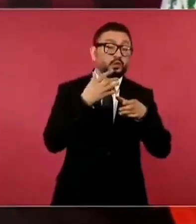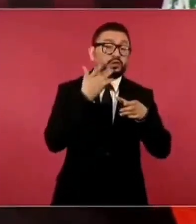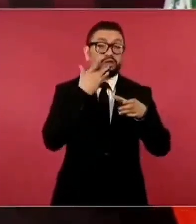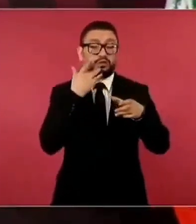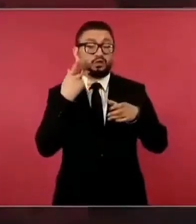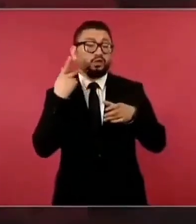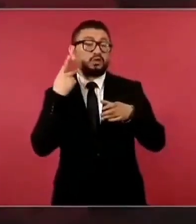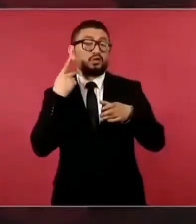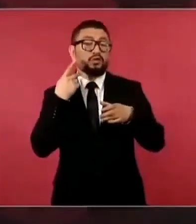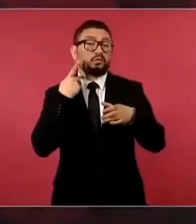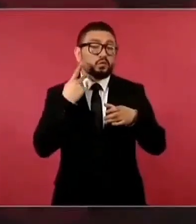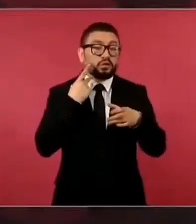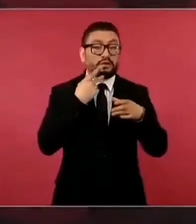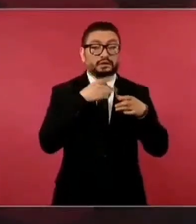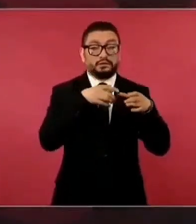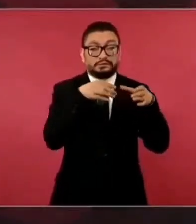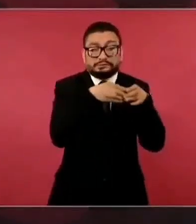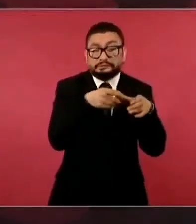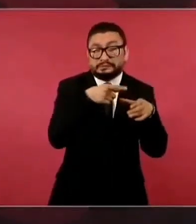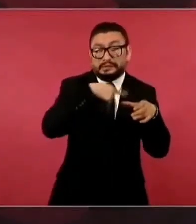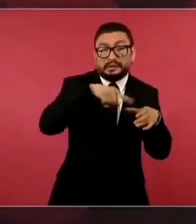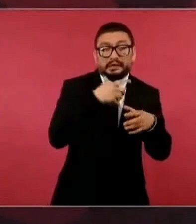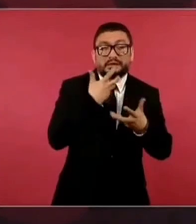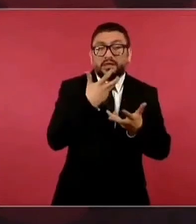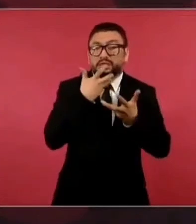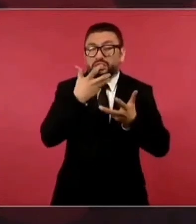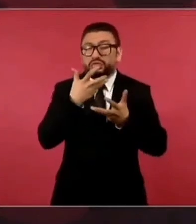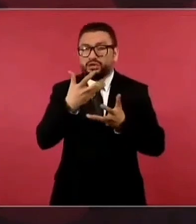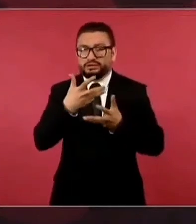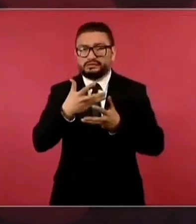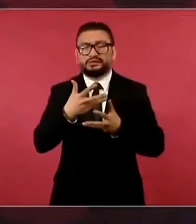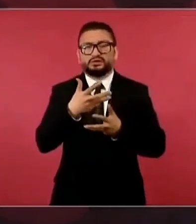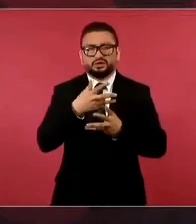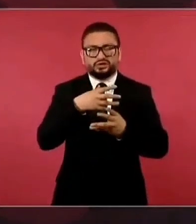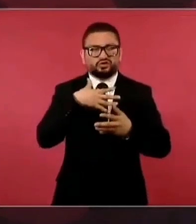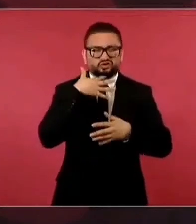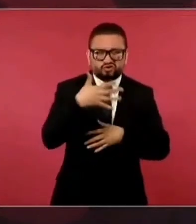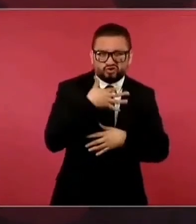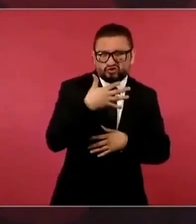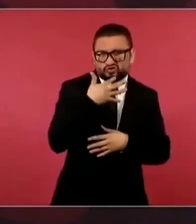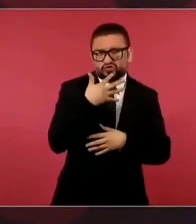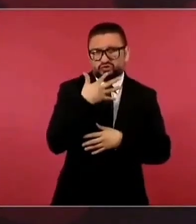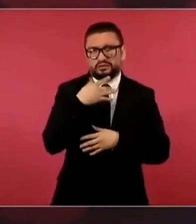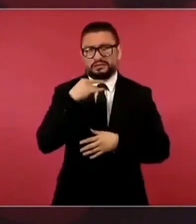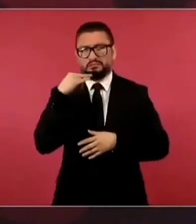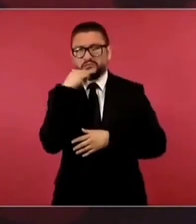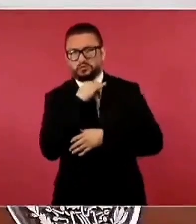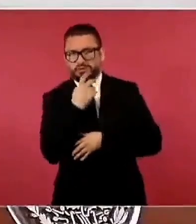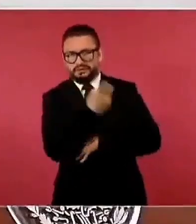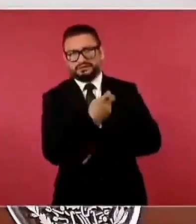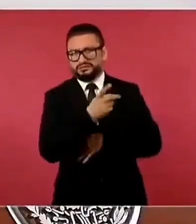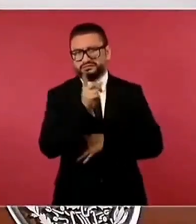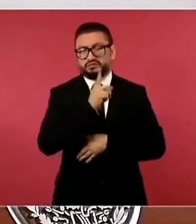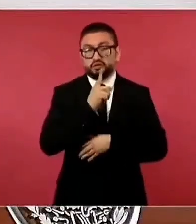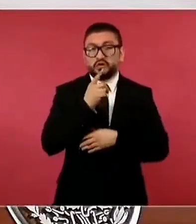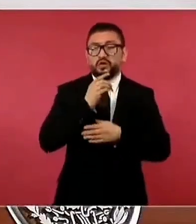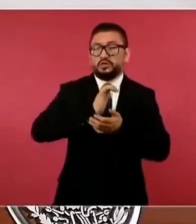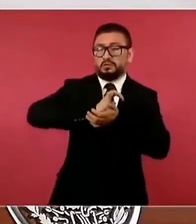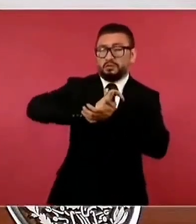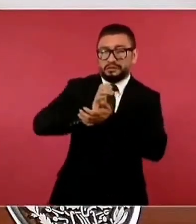minoría rapaz, ambiciosa, corrupta, hipócrita, clasista,